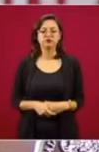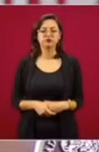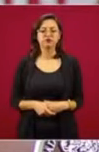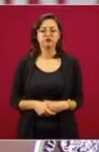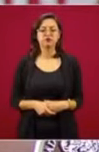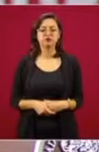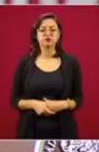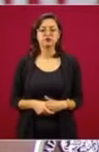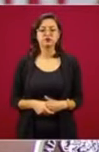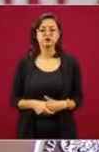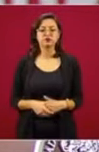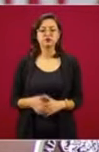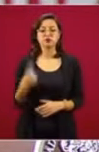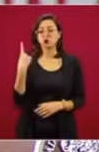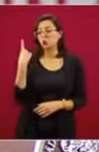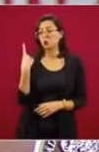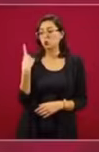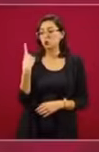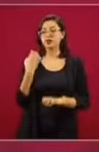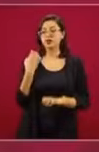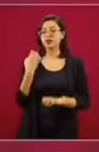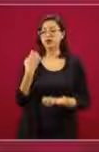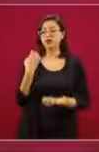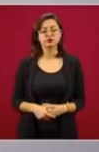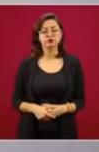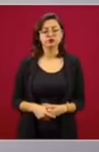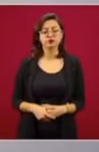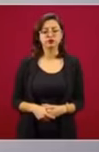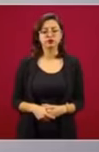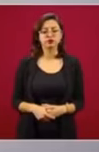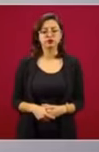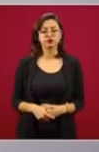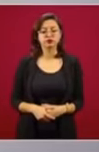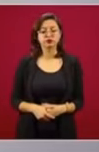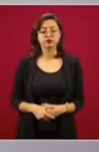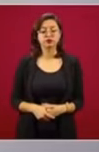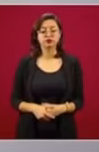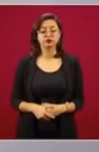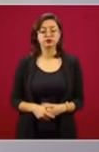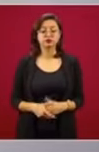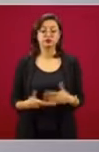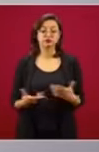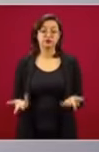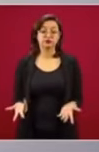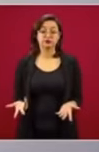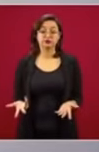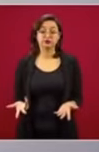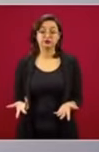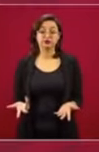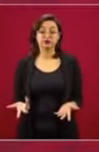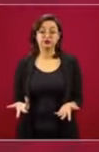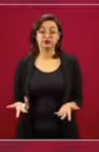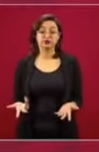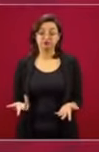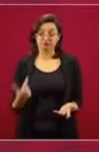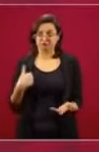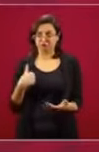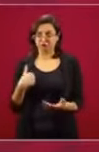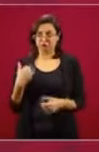es el único Estado, esto lo digo porque no se sabe